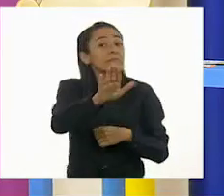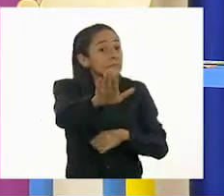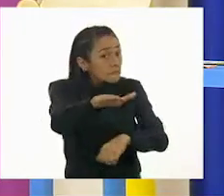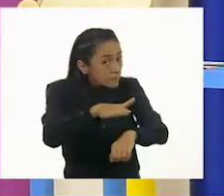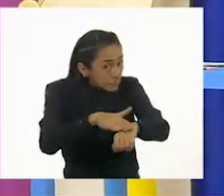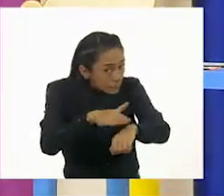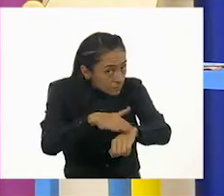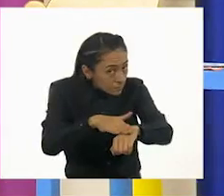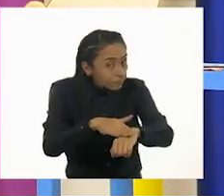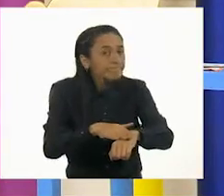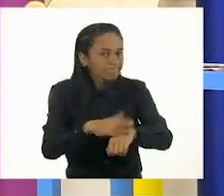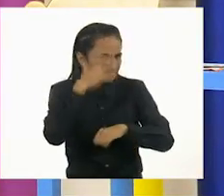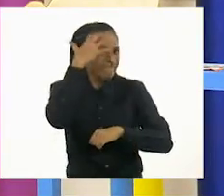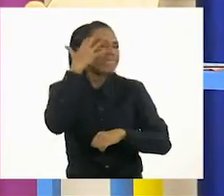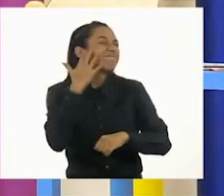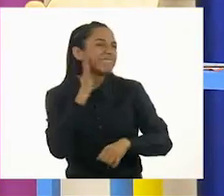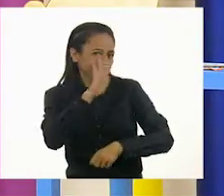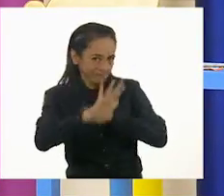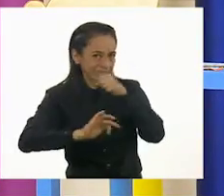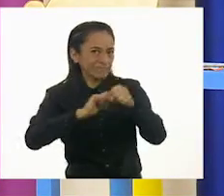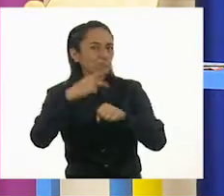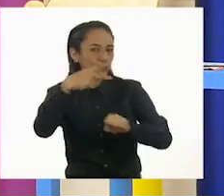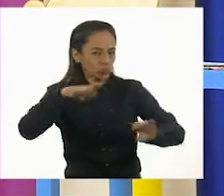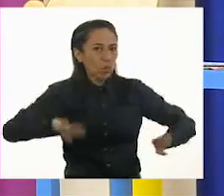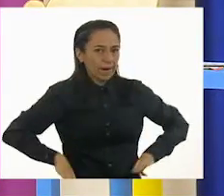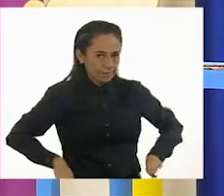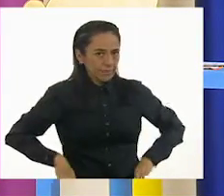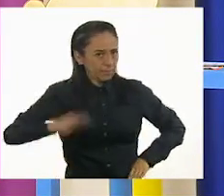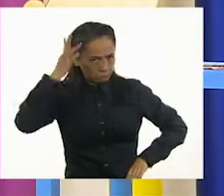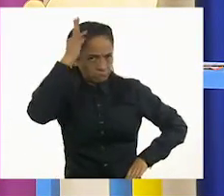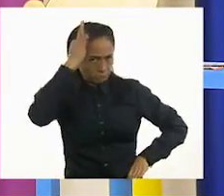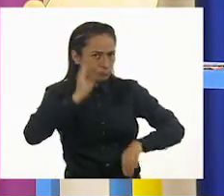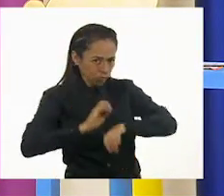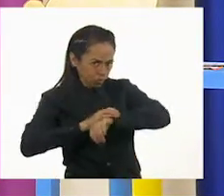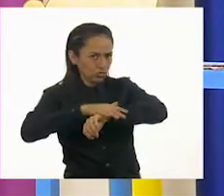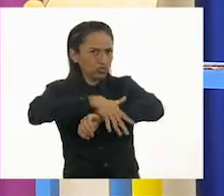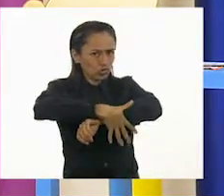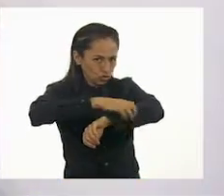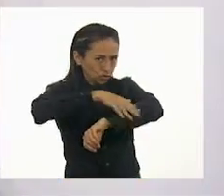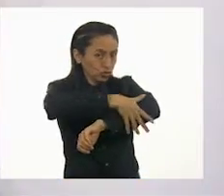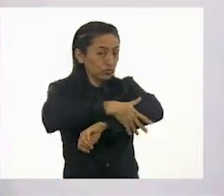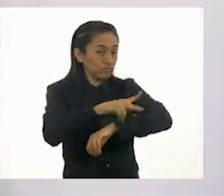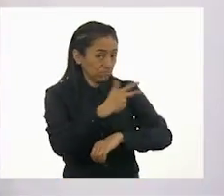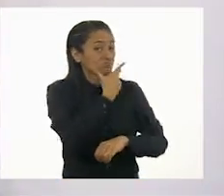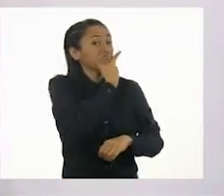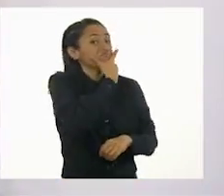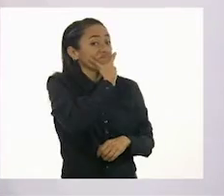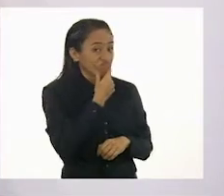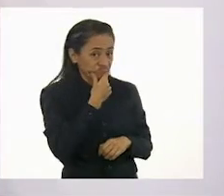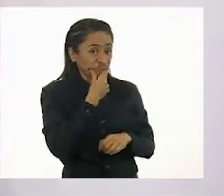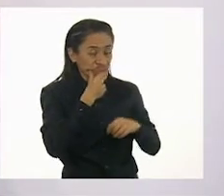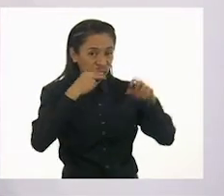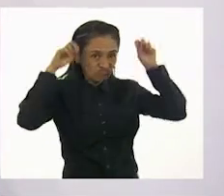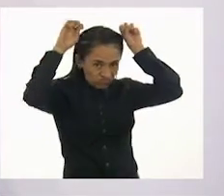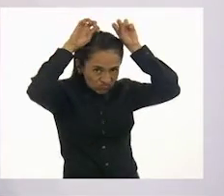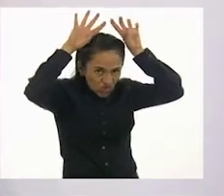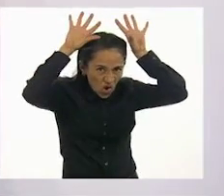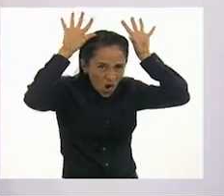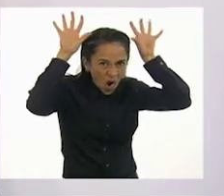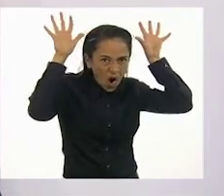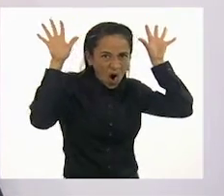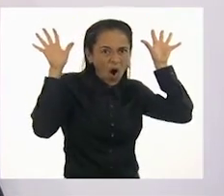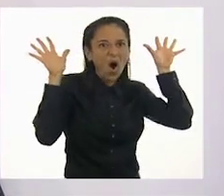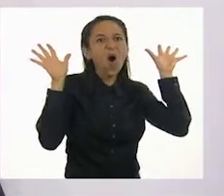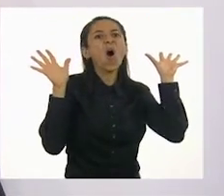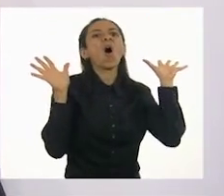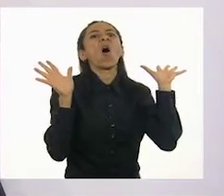una característica del león, además de tener pelo, es que los machos tienen toda esa melena alrededor del cuello. Así